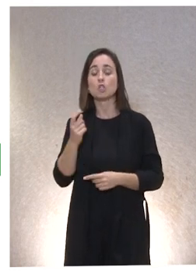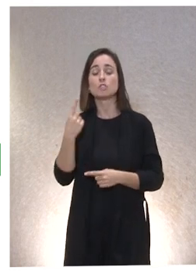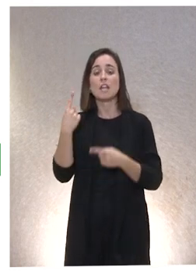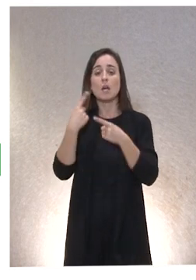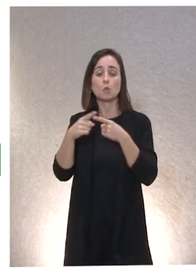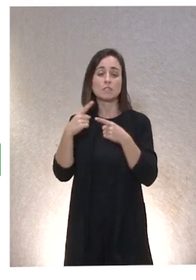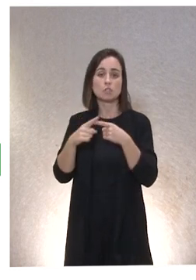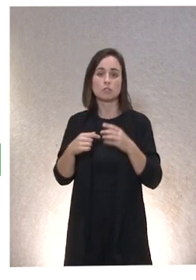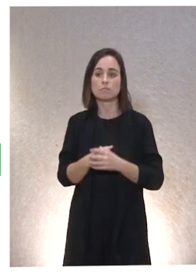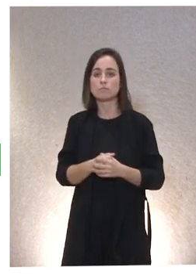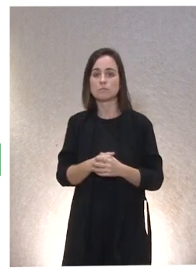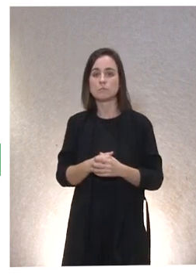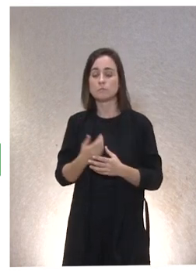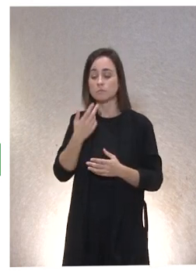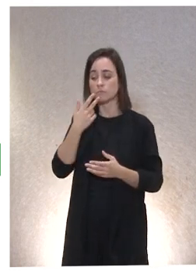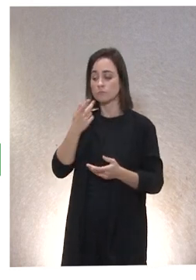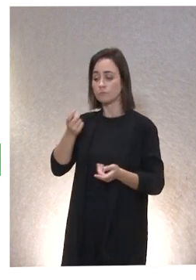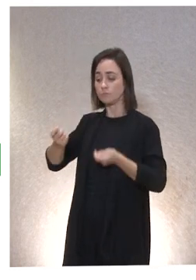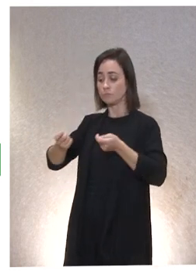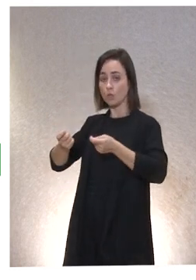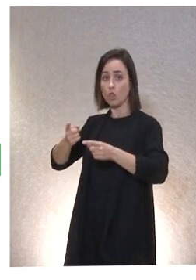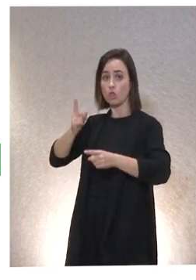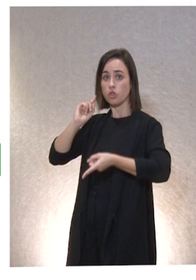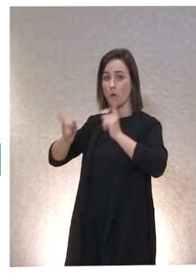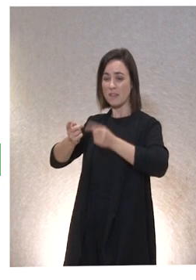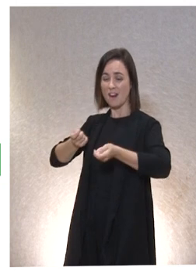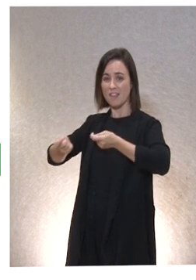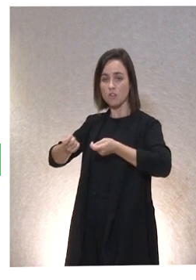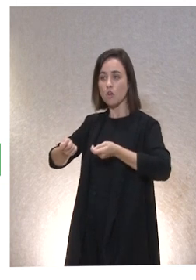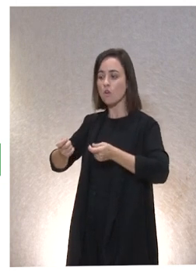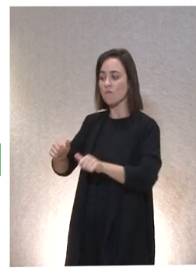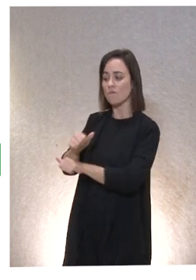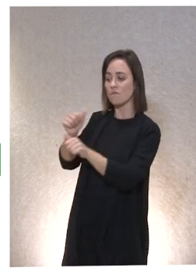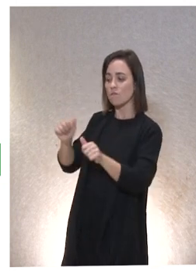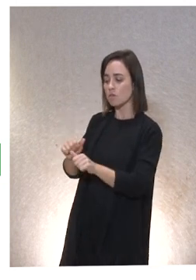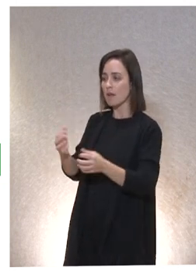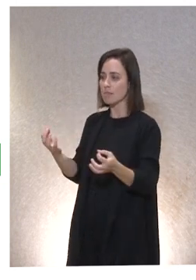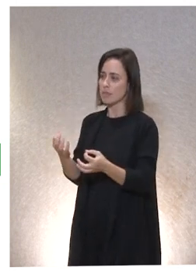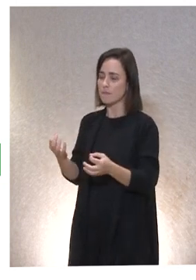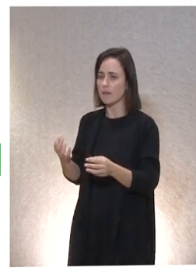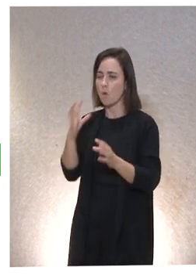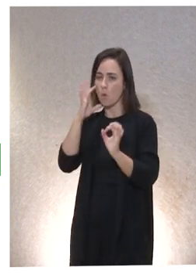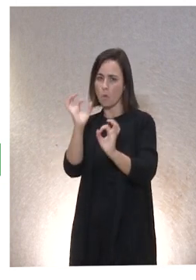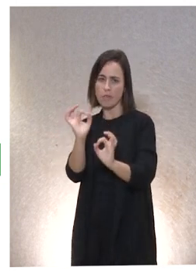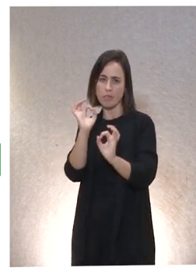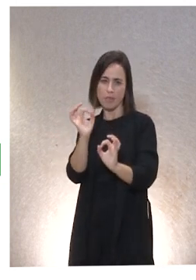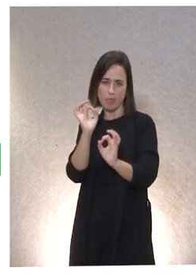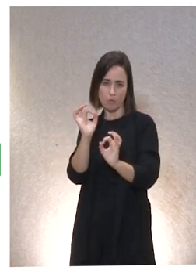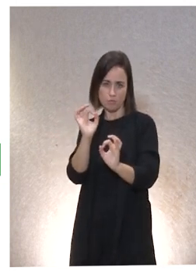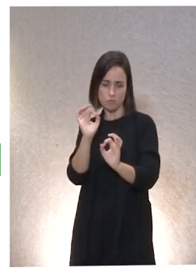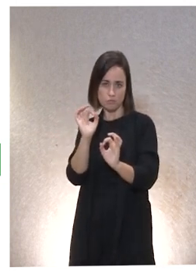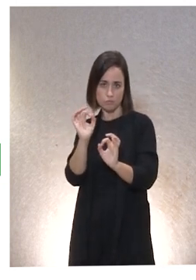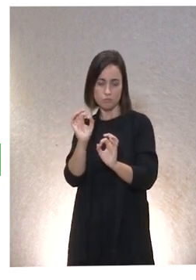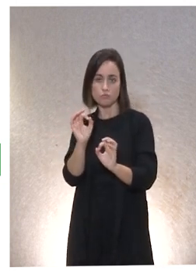vigilar las formas de dominación que generan dependencias evitables es absolutamente relevante,